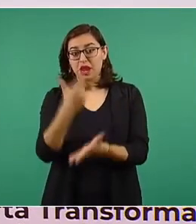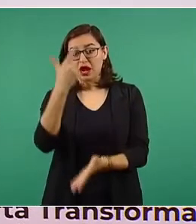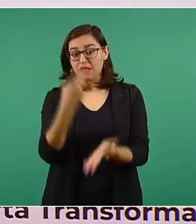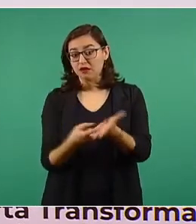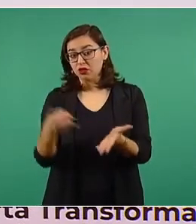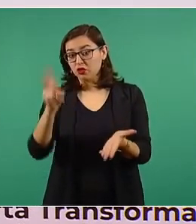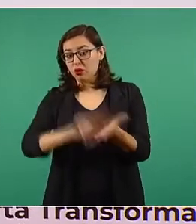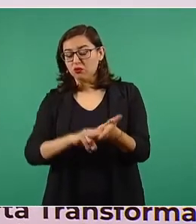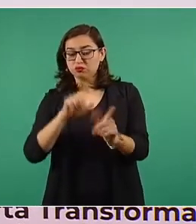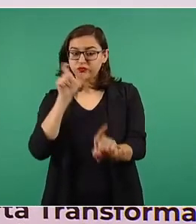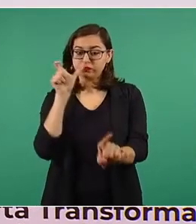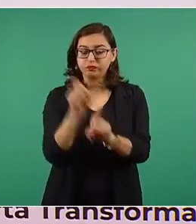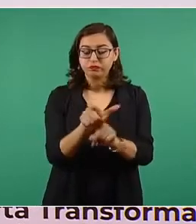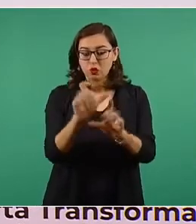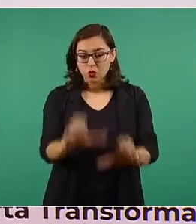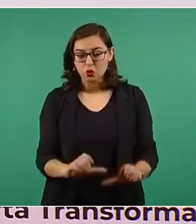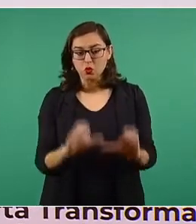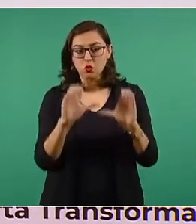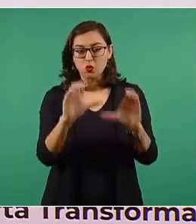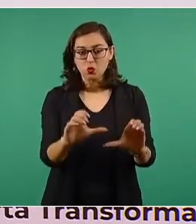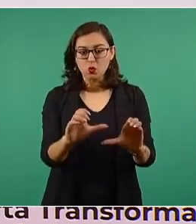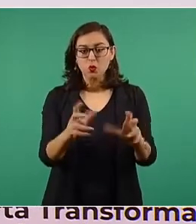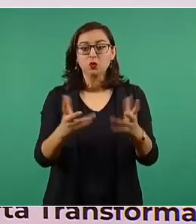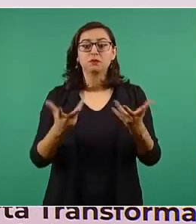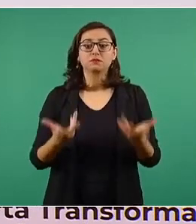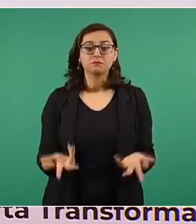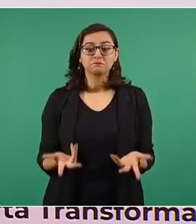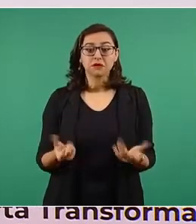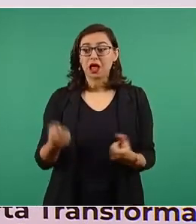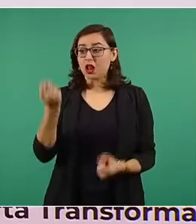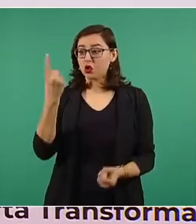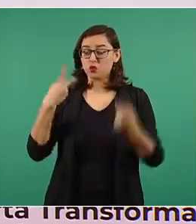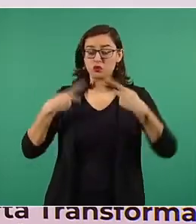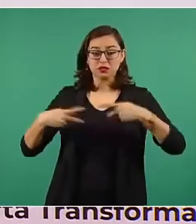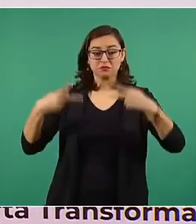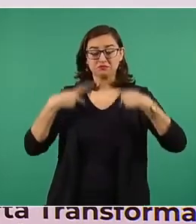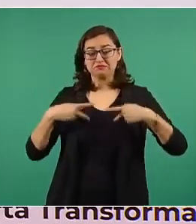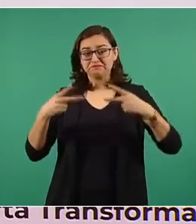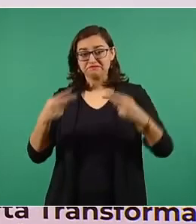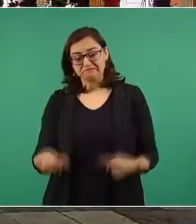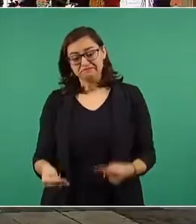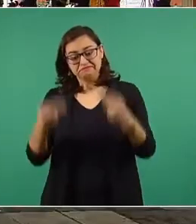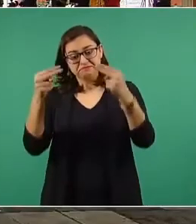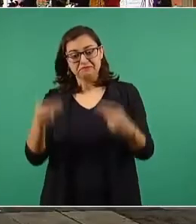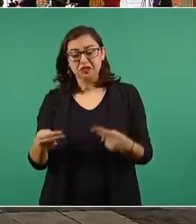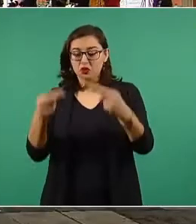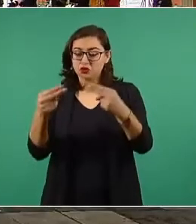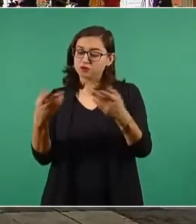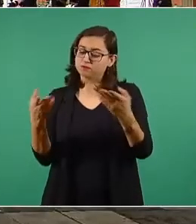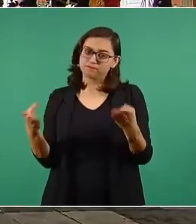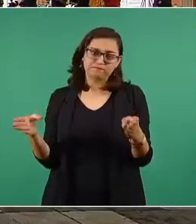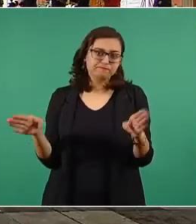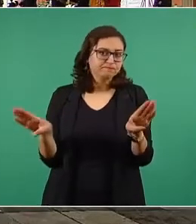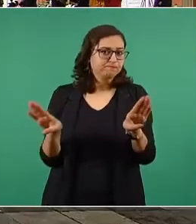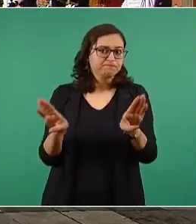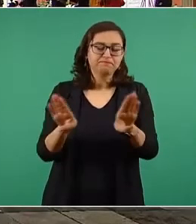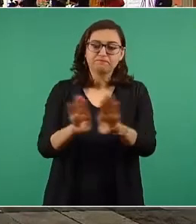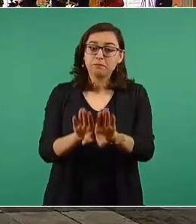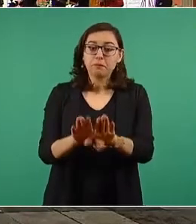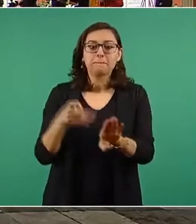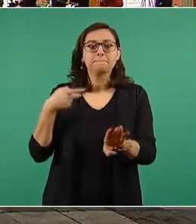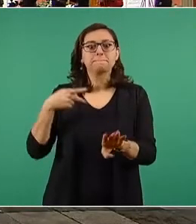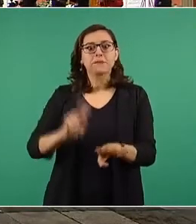Agradezcamos a los que cerraron un negocio, pero no dejaron de pagar a sus